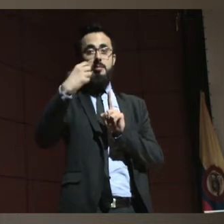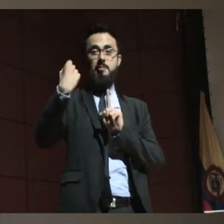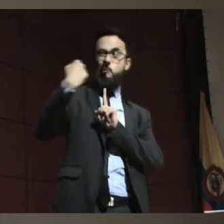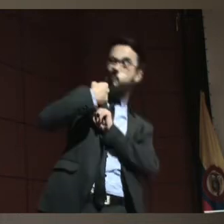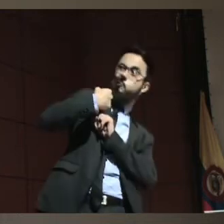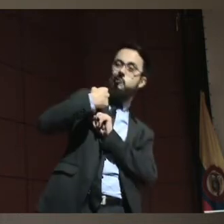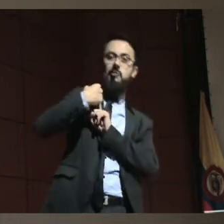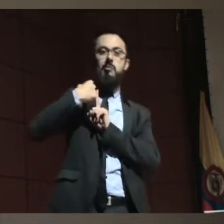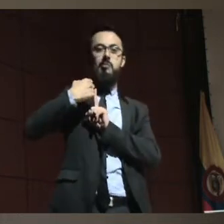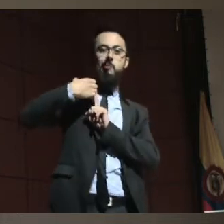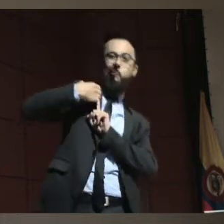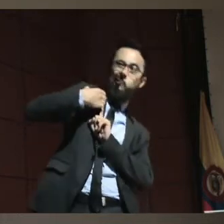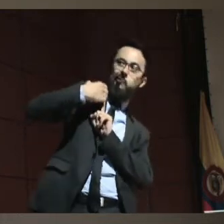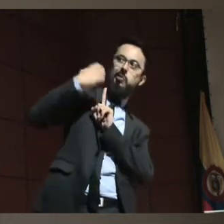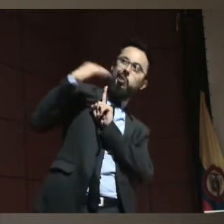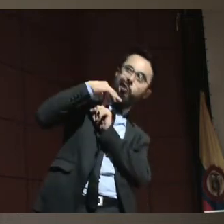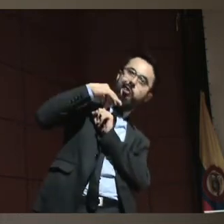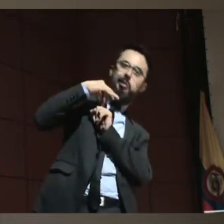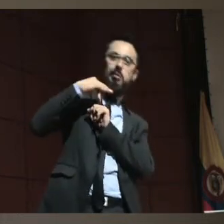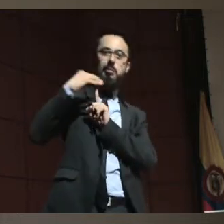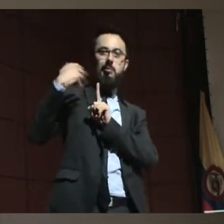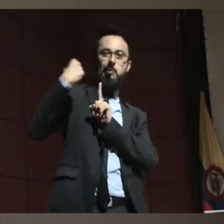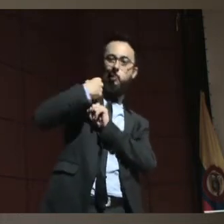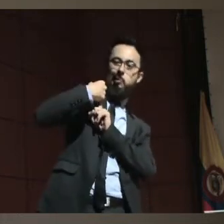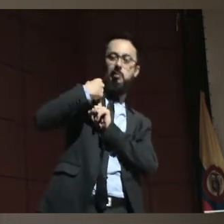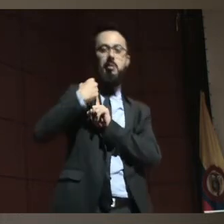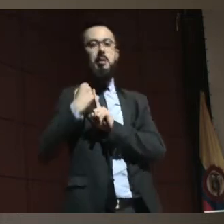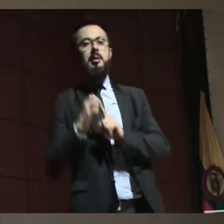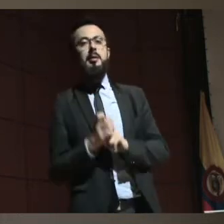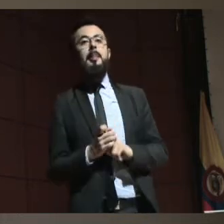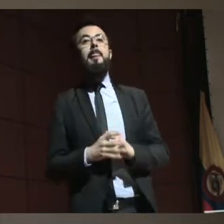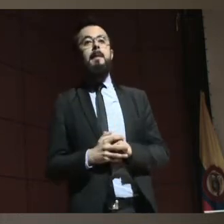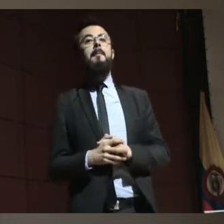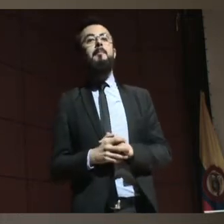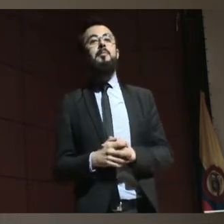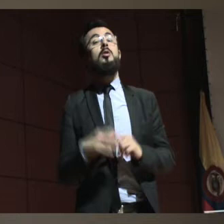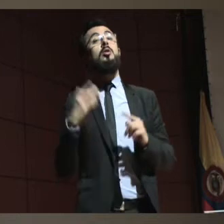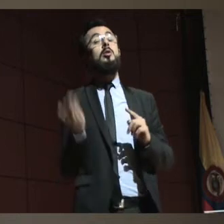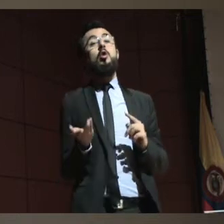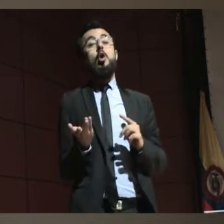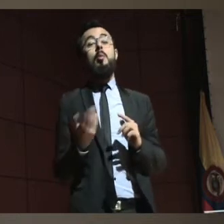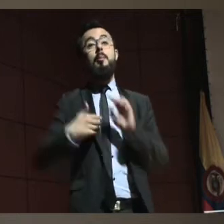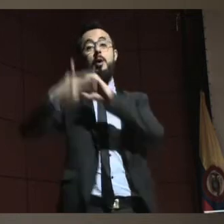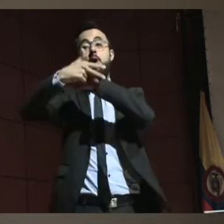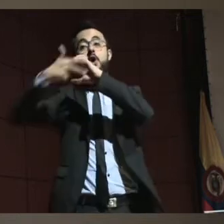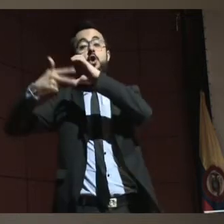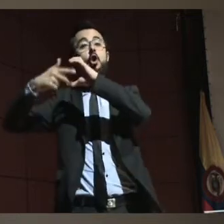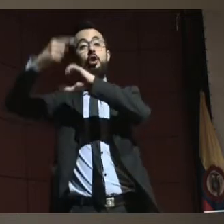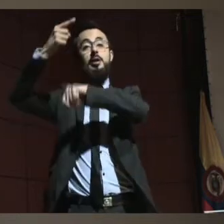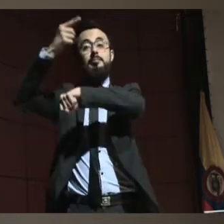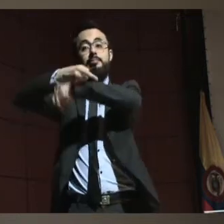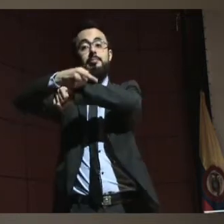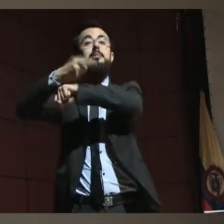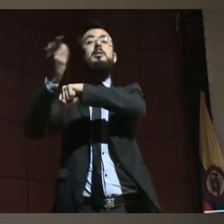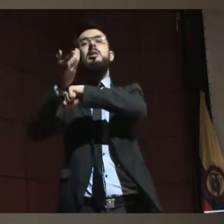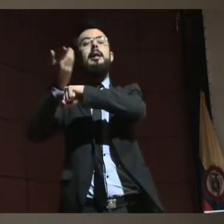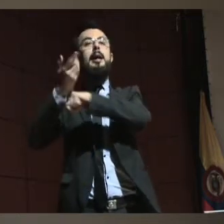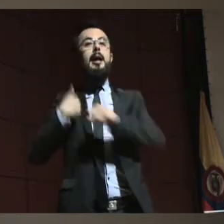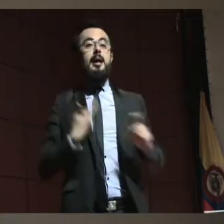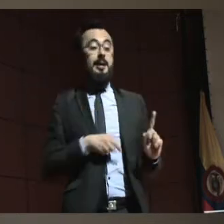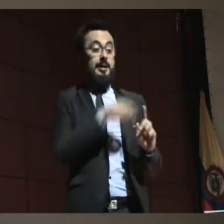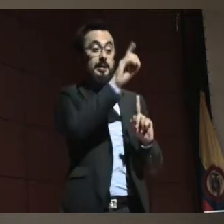de hacer un protocolo de toma de decisiones con apoyo para las víctimas con discapacidad. Por esa razón nos hemos